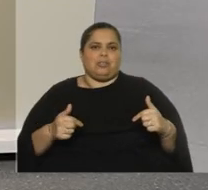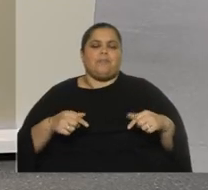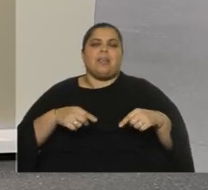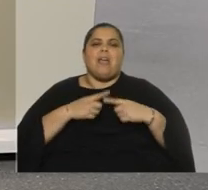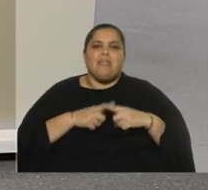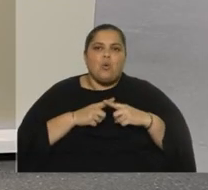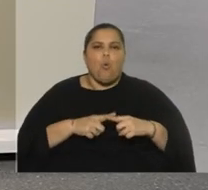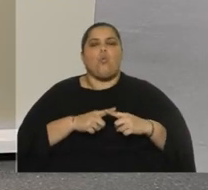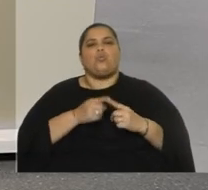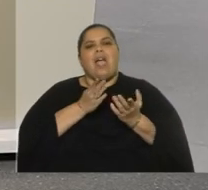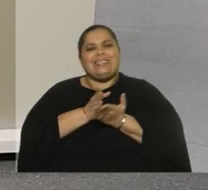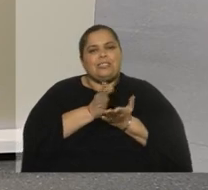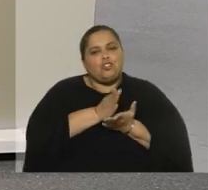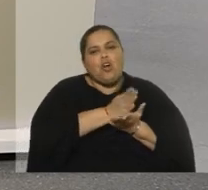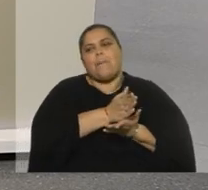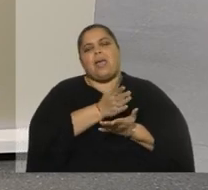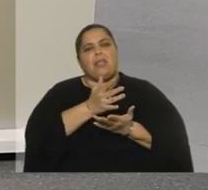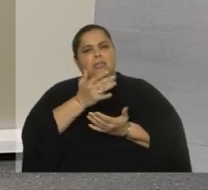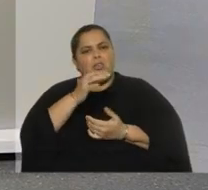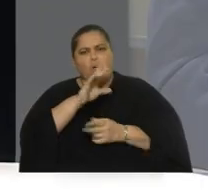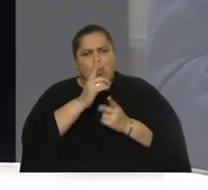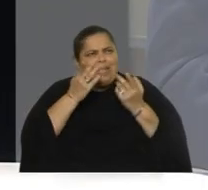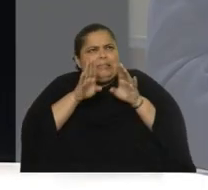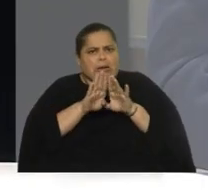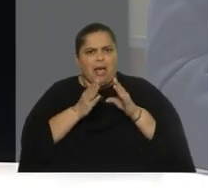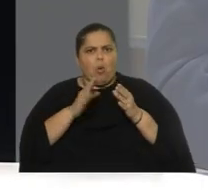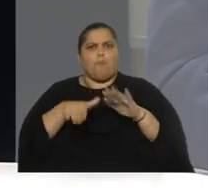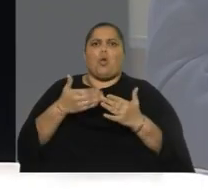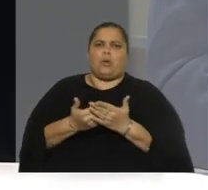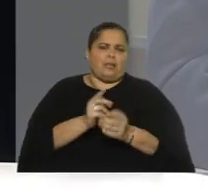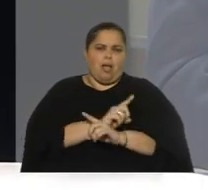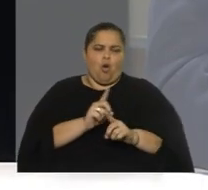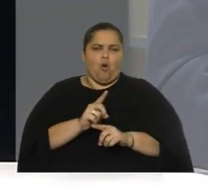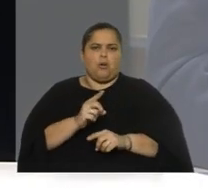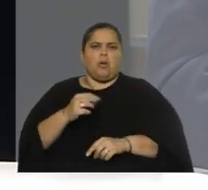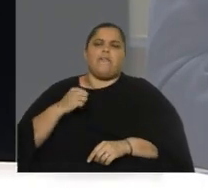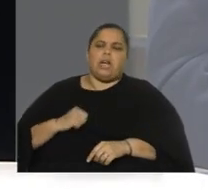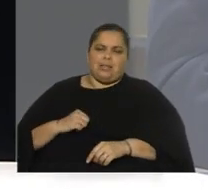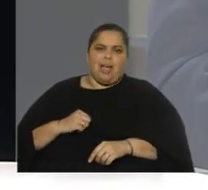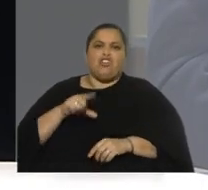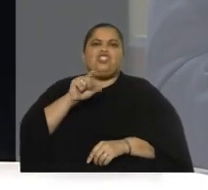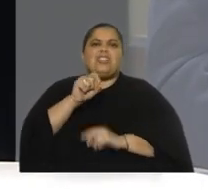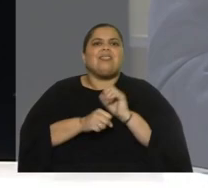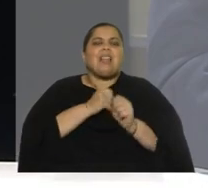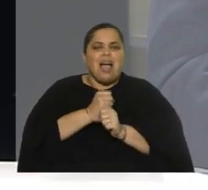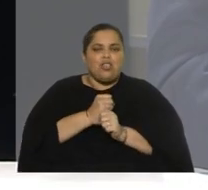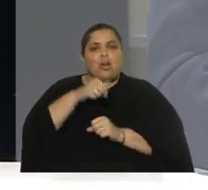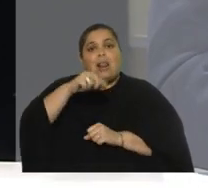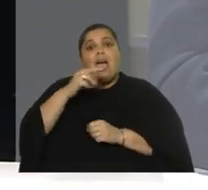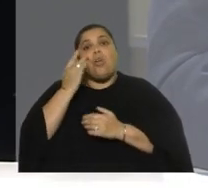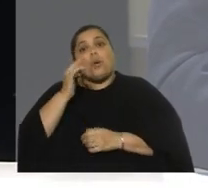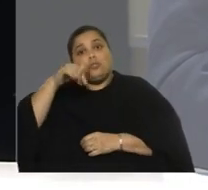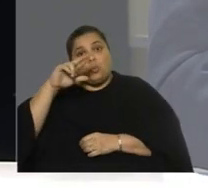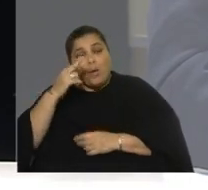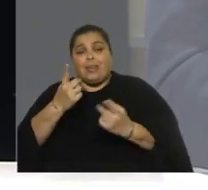asesoren nadie está cerrado a propuestas pero estamos cansados hace 70 años que la educación uruguaya necesita una